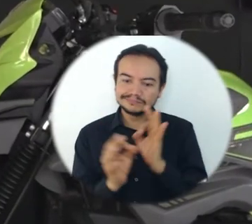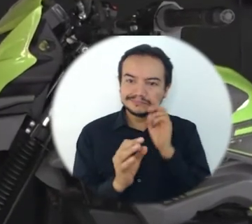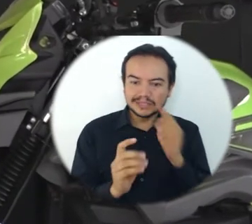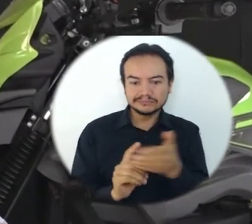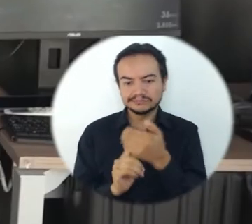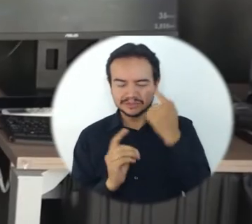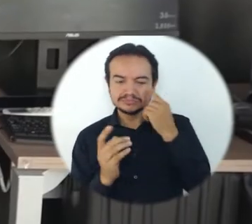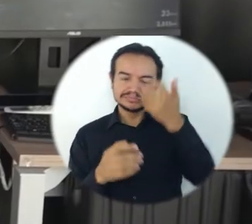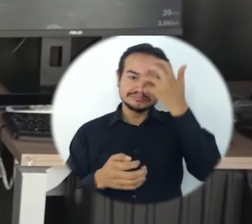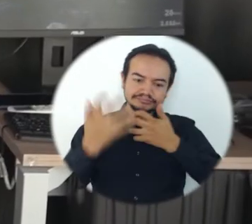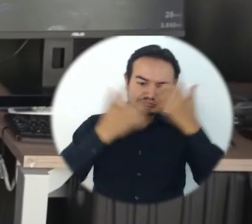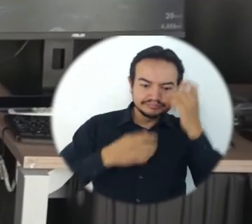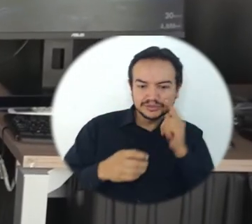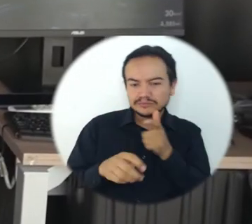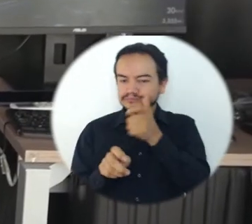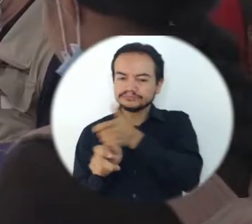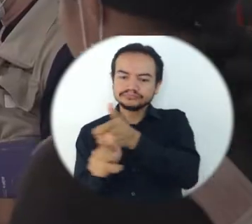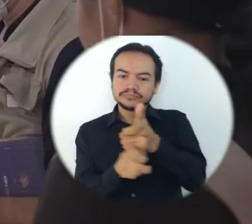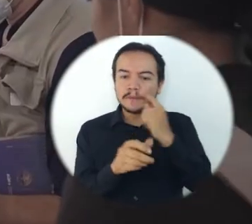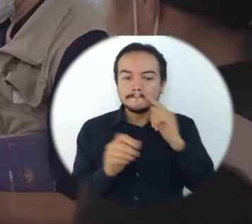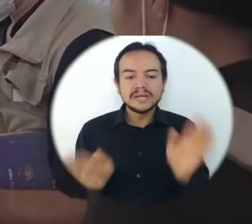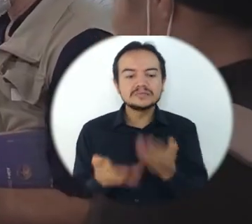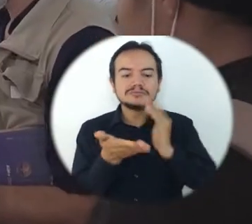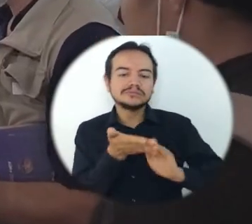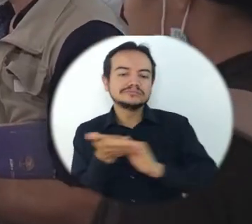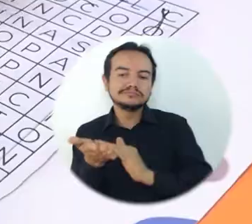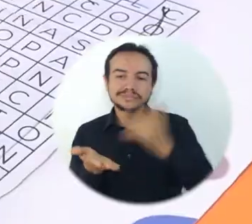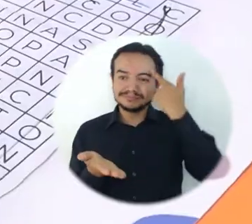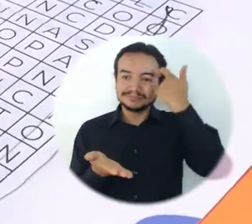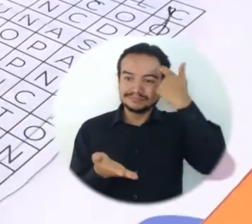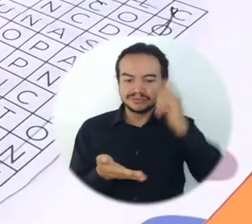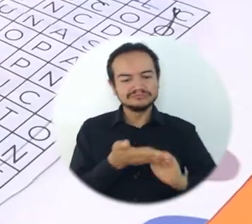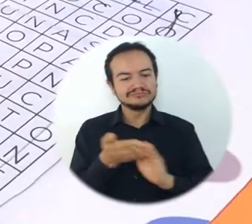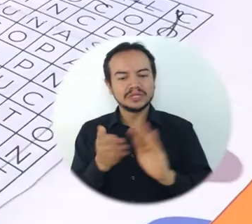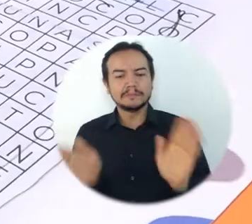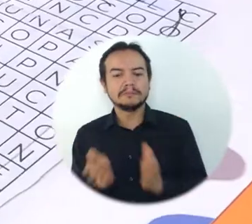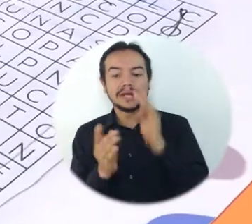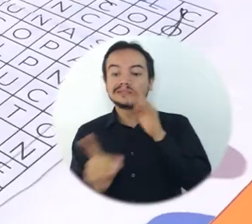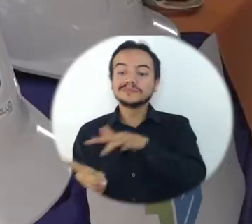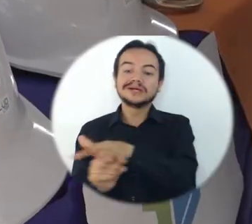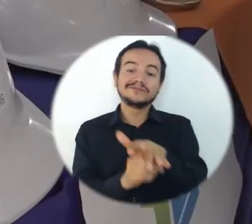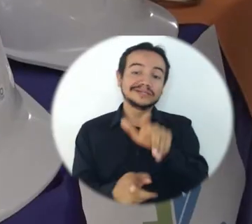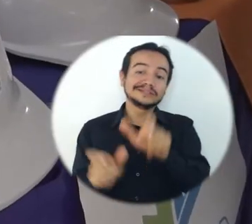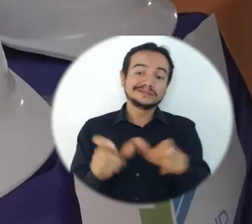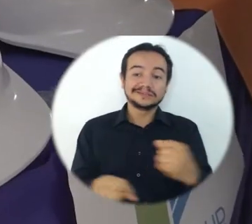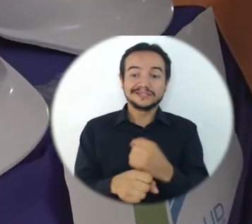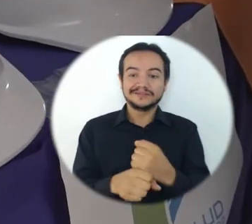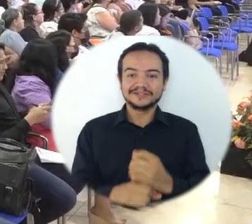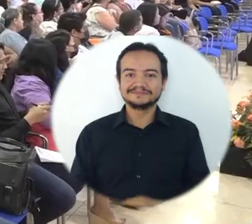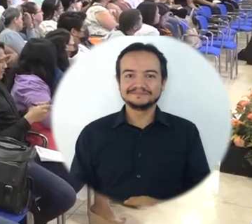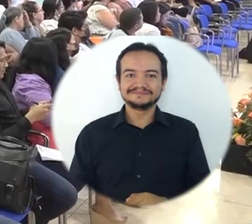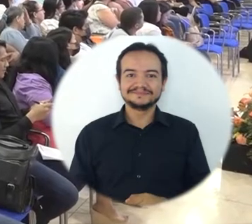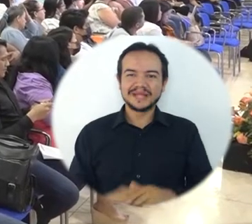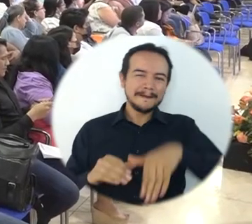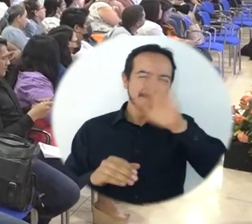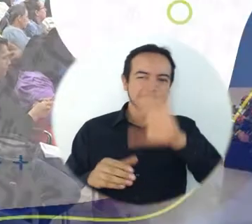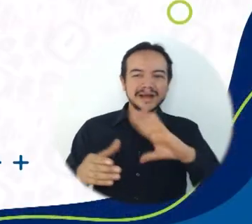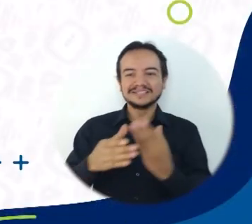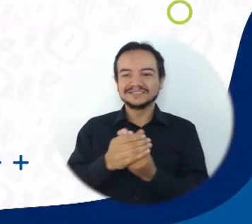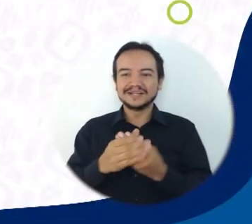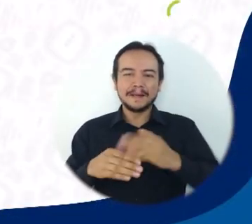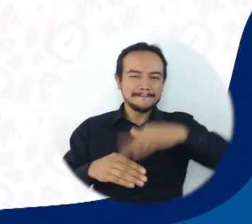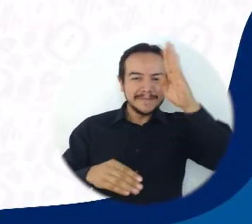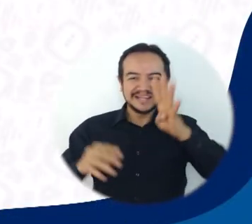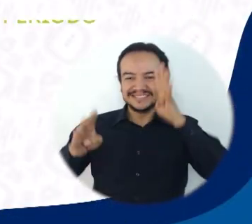dinámicas de prevención, planificación, aplicación, evaluación, auditoría y las acciones de mejora de riesgos que afecten la seguridad y la salud en los espacios